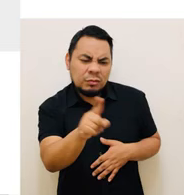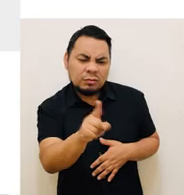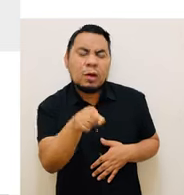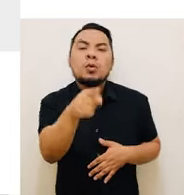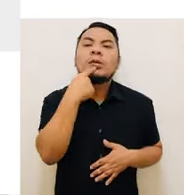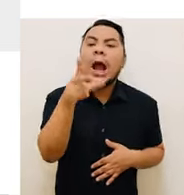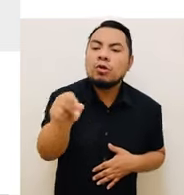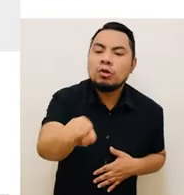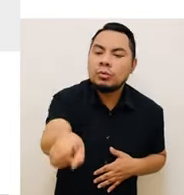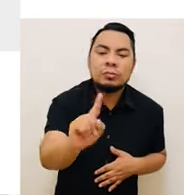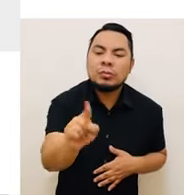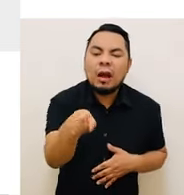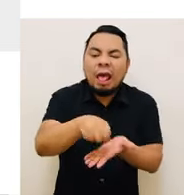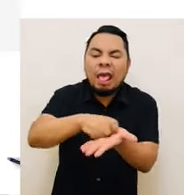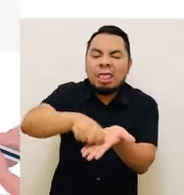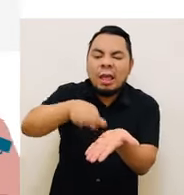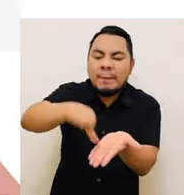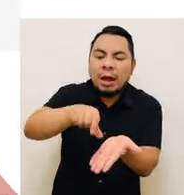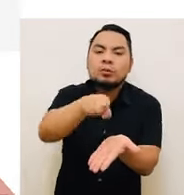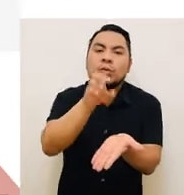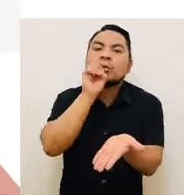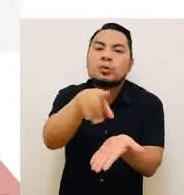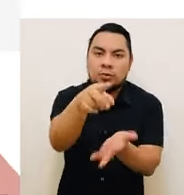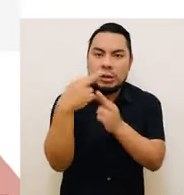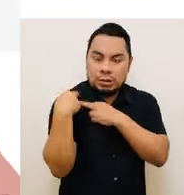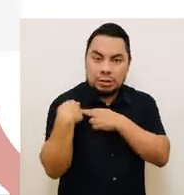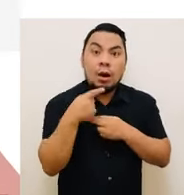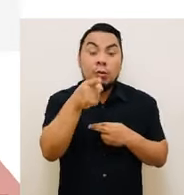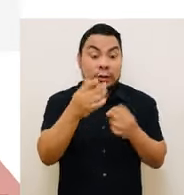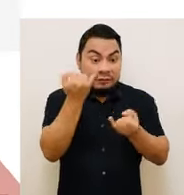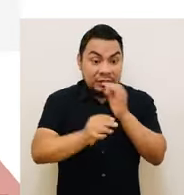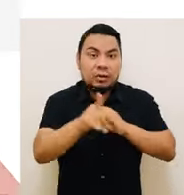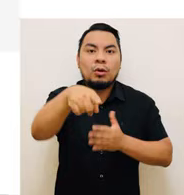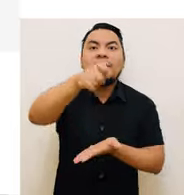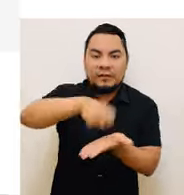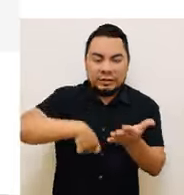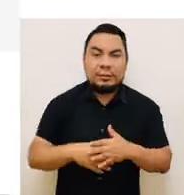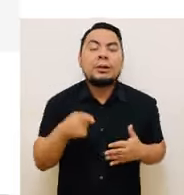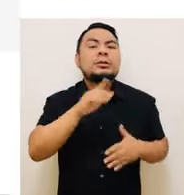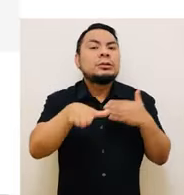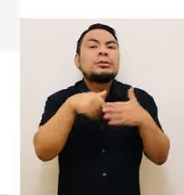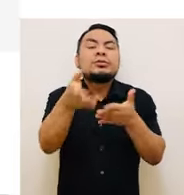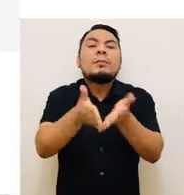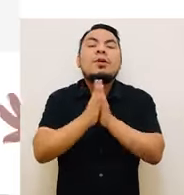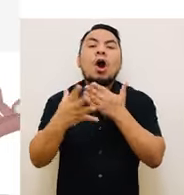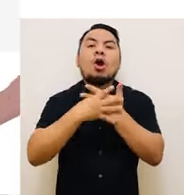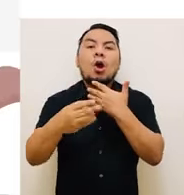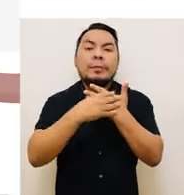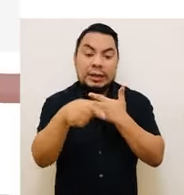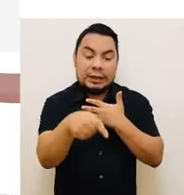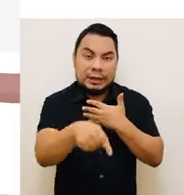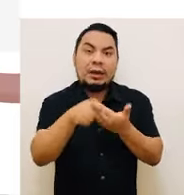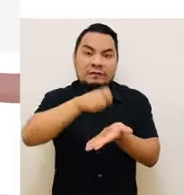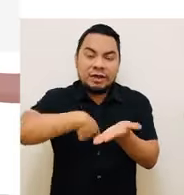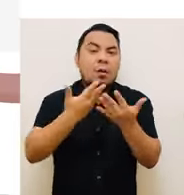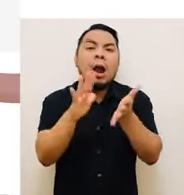observaciones o reclamos. Firmar las actas de escrutinio si lo deseas. Solicitar una copia del acta electoral o de